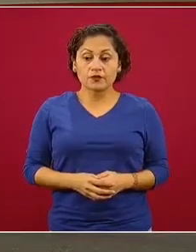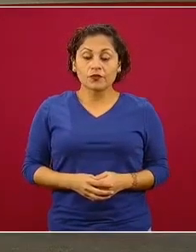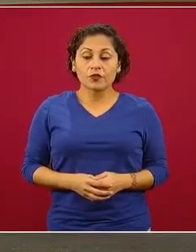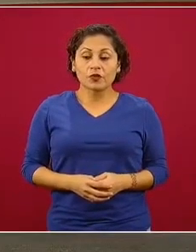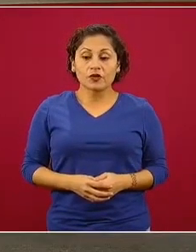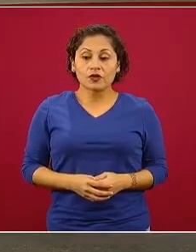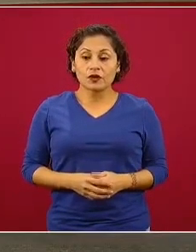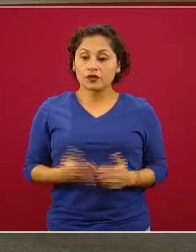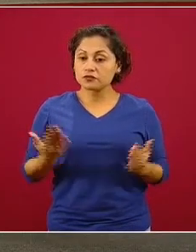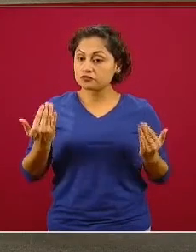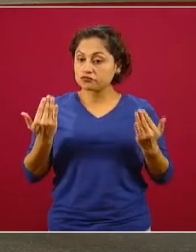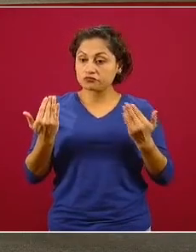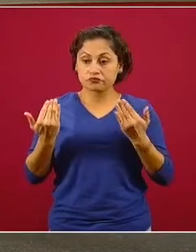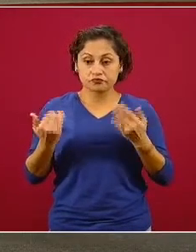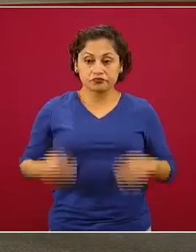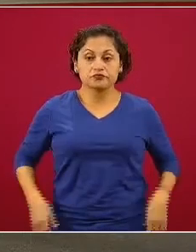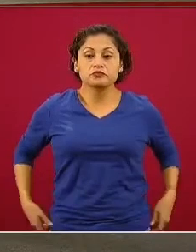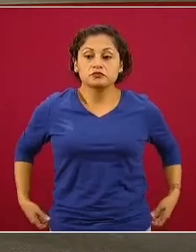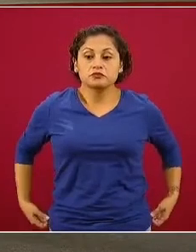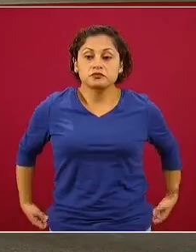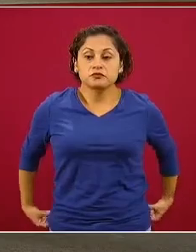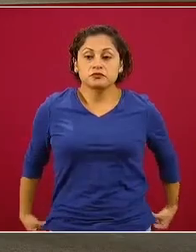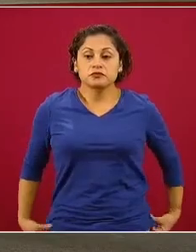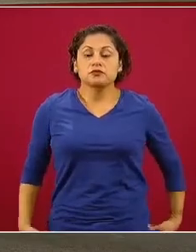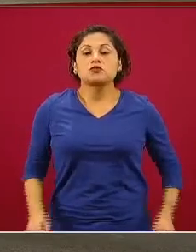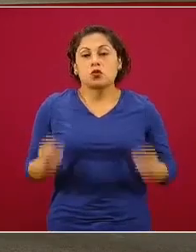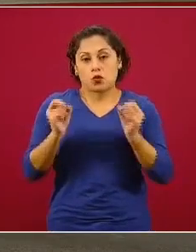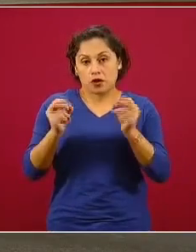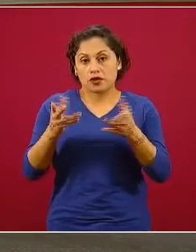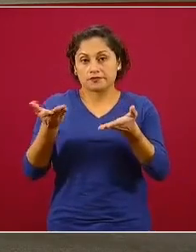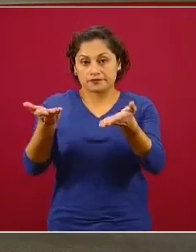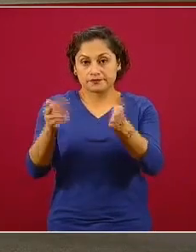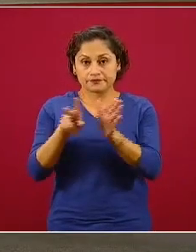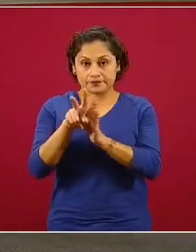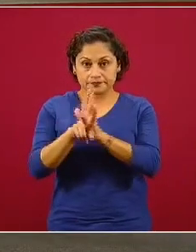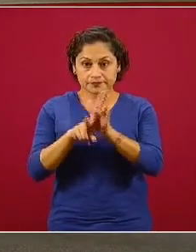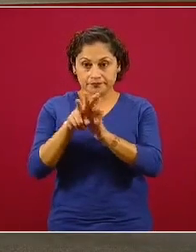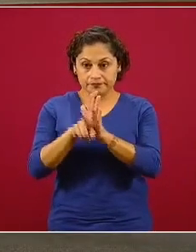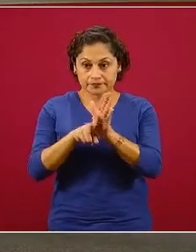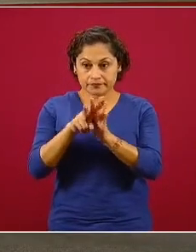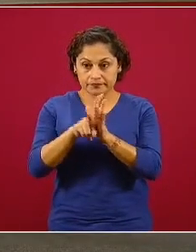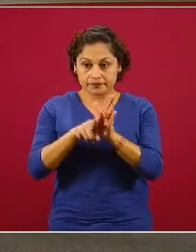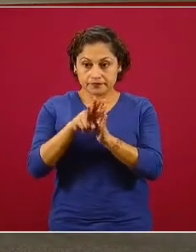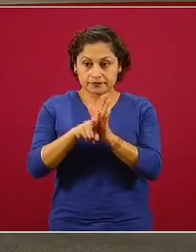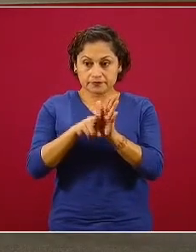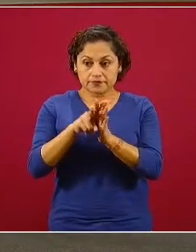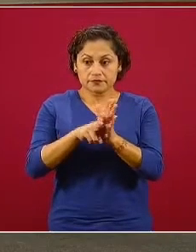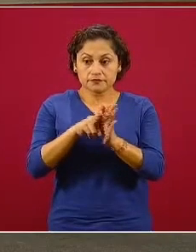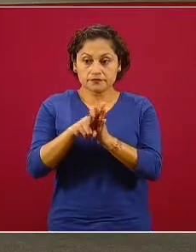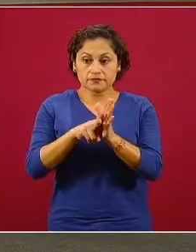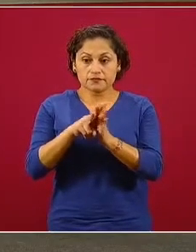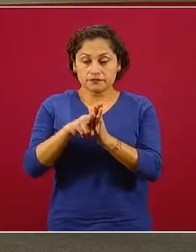¿Ya no? Pasemos entonces a los videos. Y tenemos las preguntas